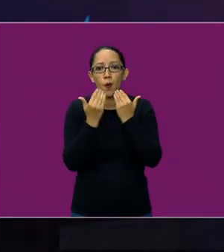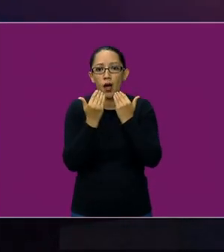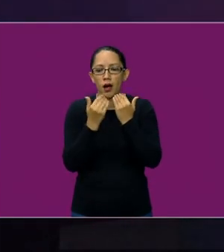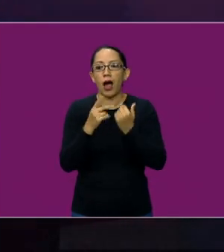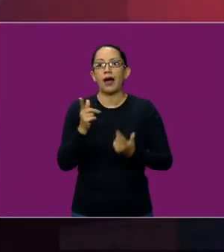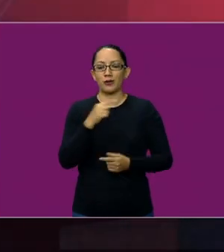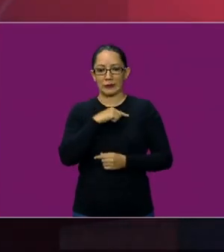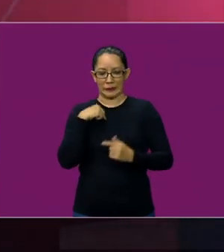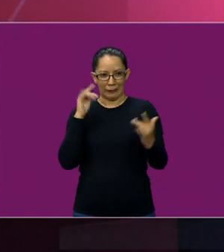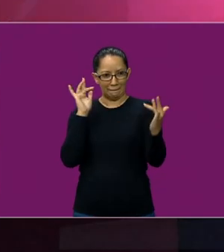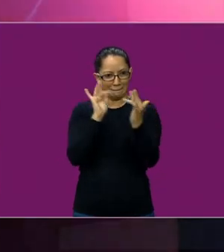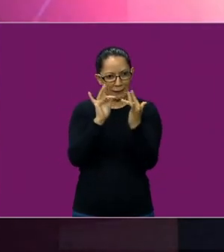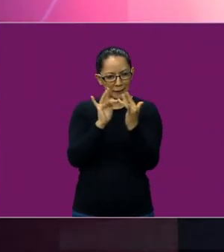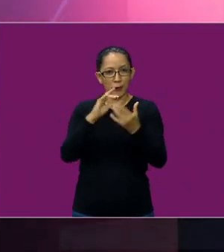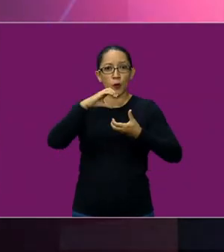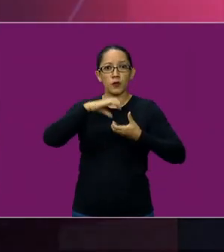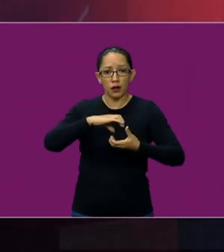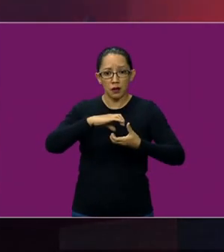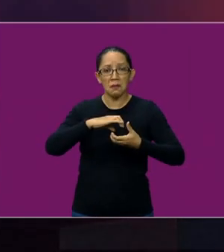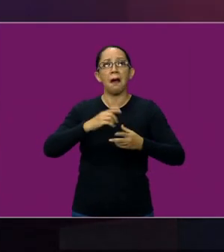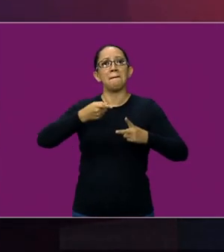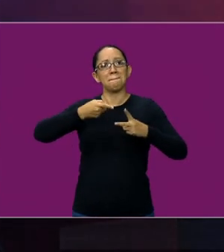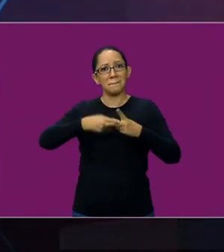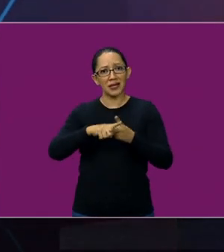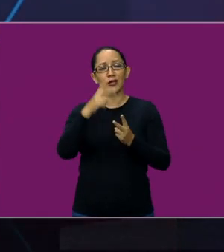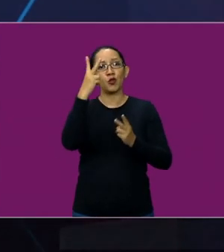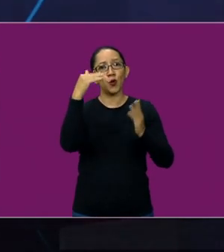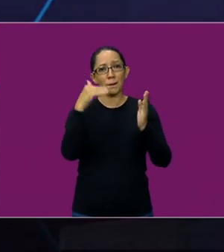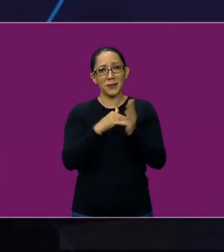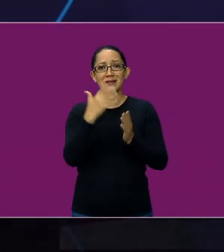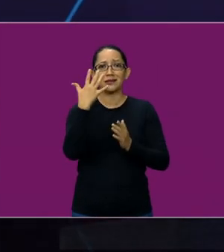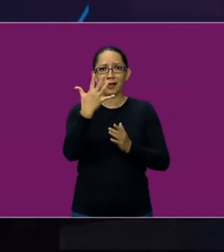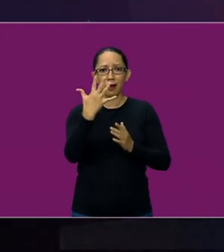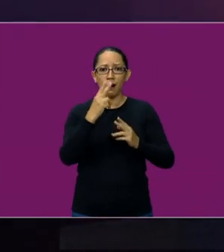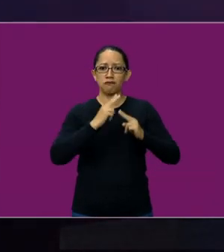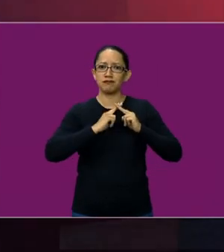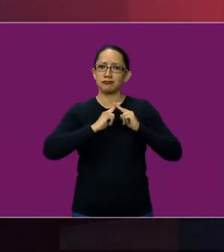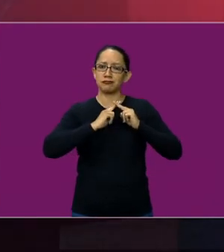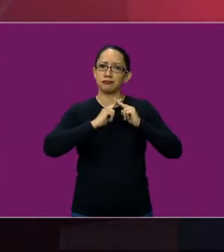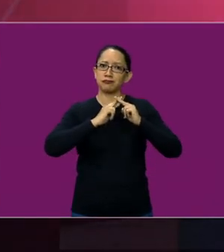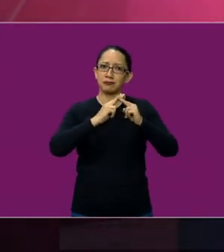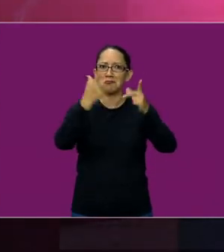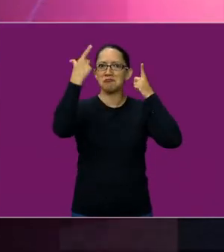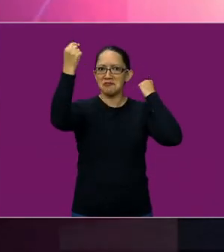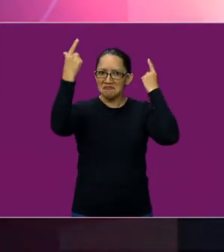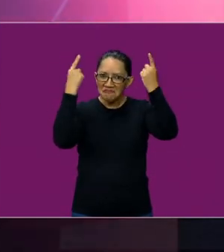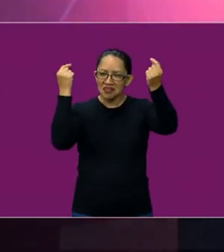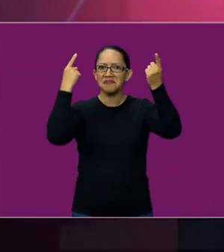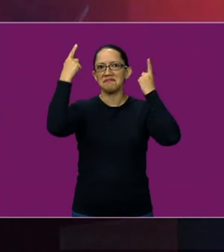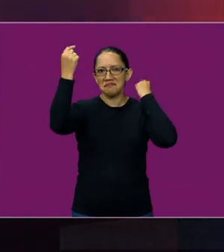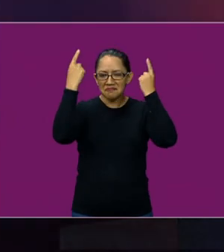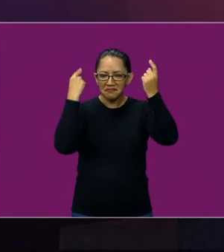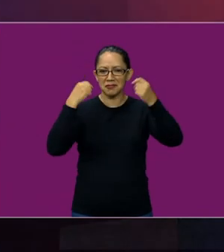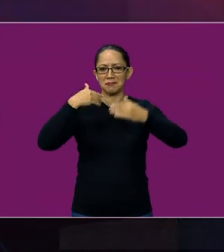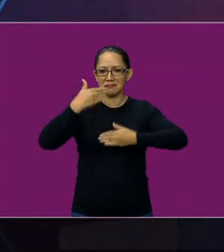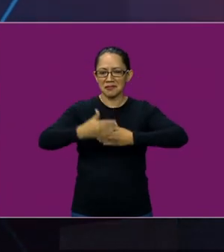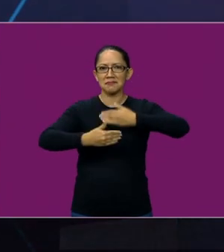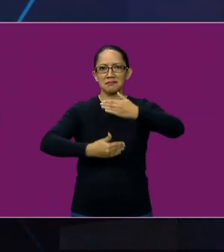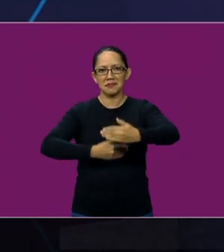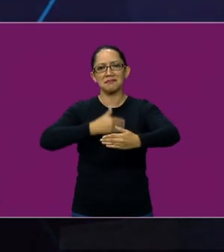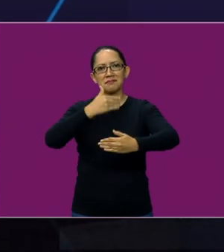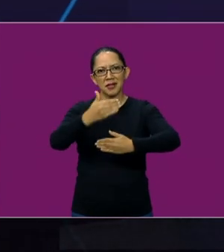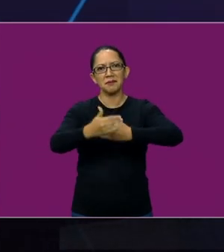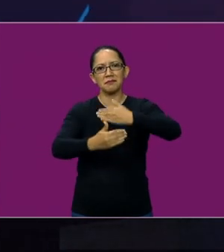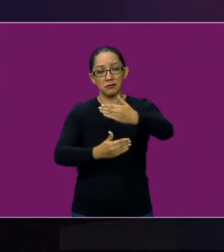ininterrumpidamente, ha habido generación tras generación de personas sordas, pocos, pero se ha hecho